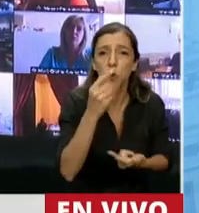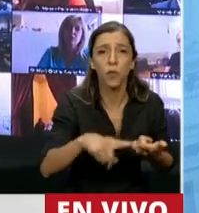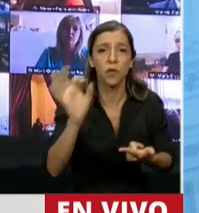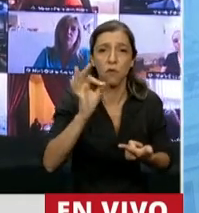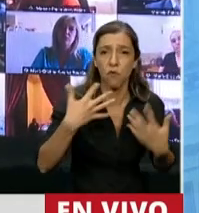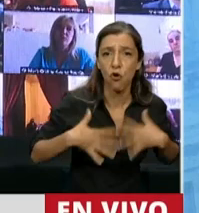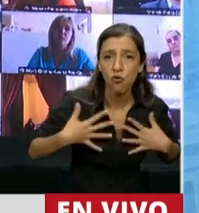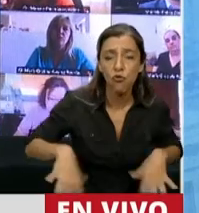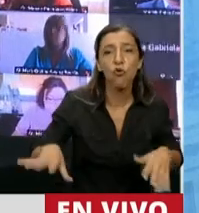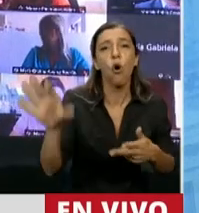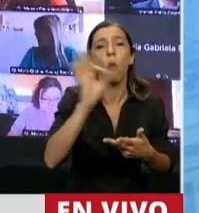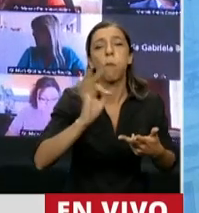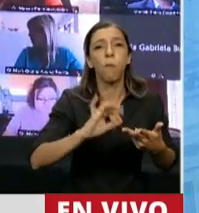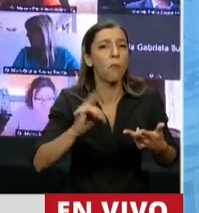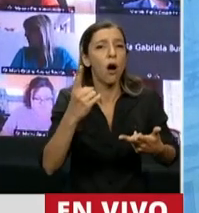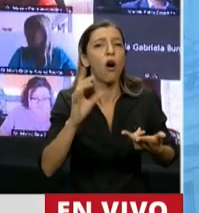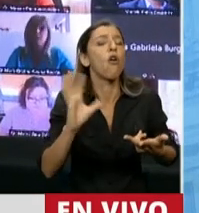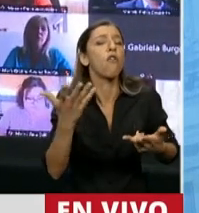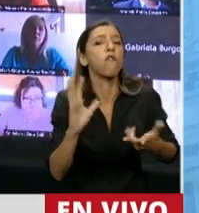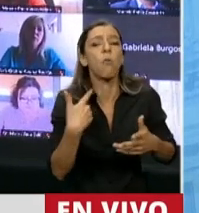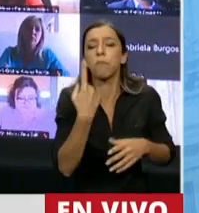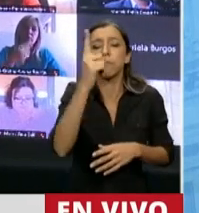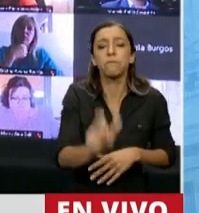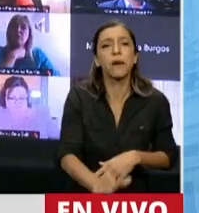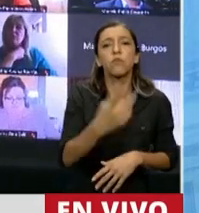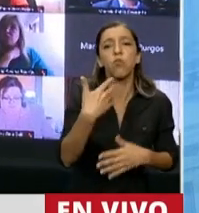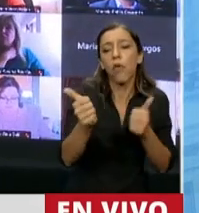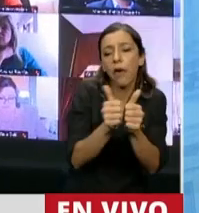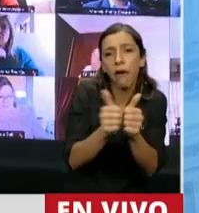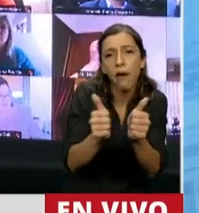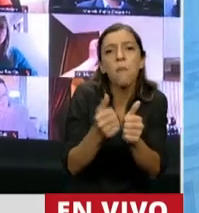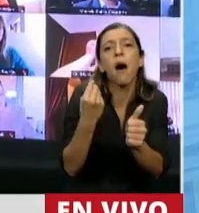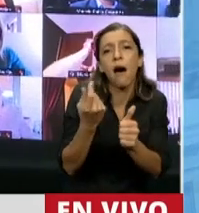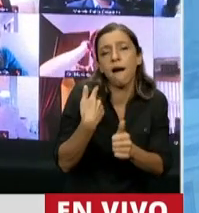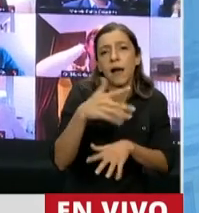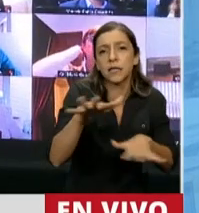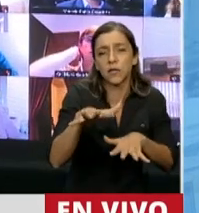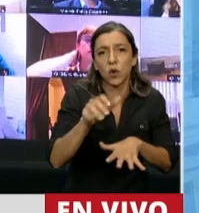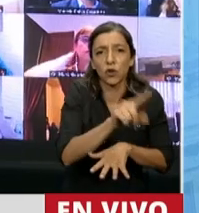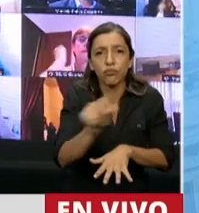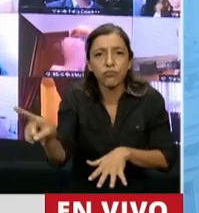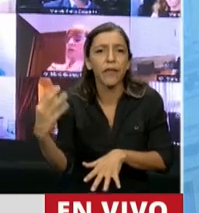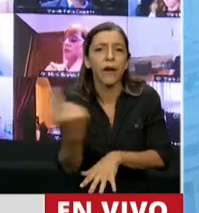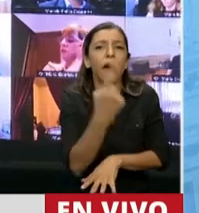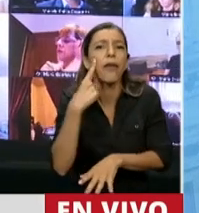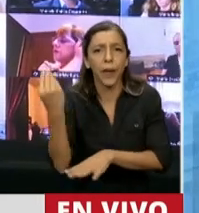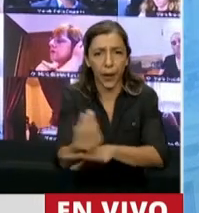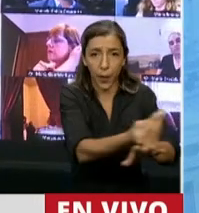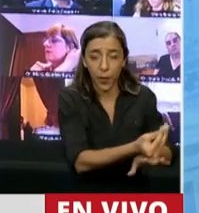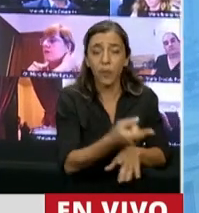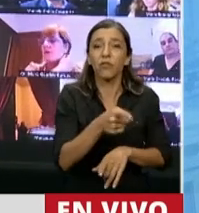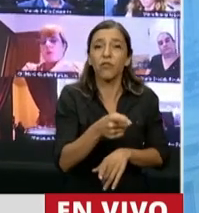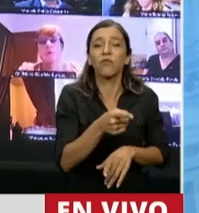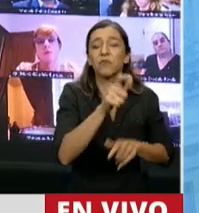ropero para abrigar a quien más lo necesita o una persona que acompañe en los momentos más difíciles. Durante estos meses de cuarentena,